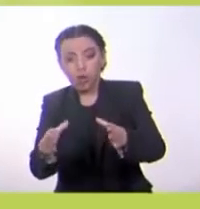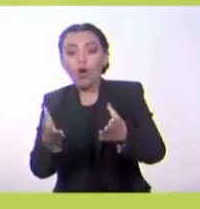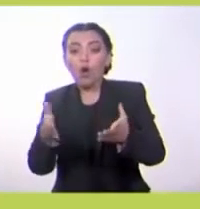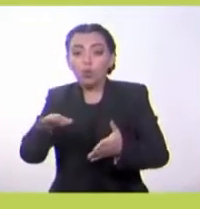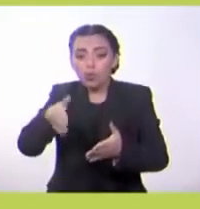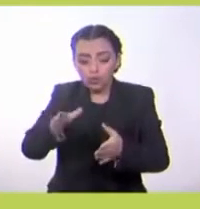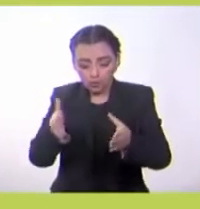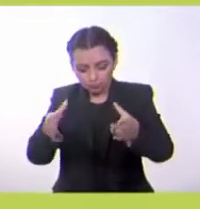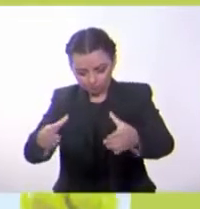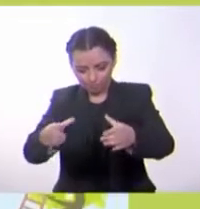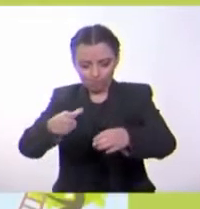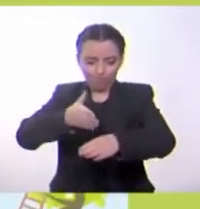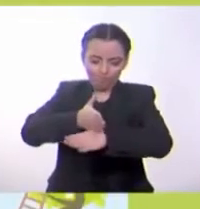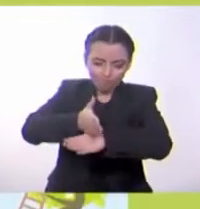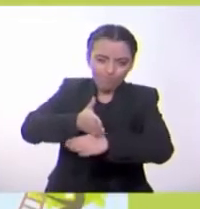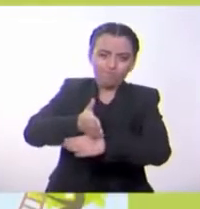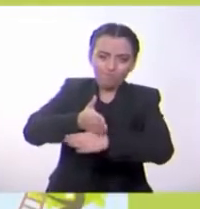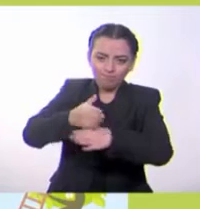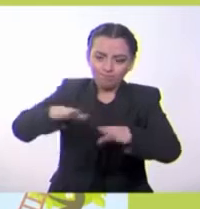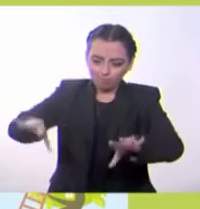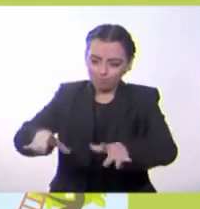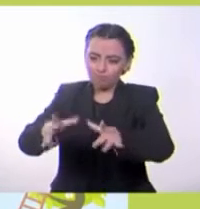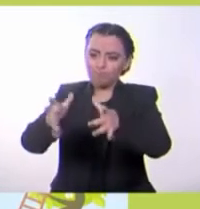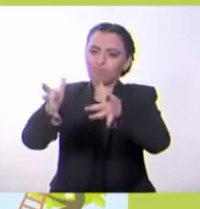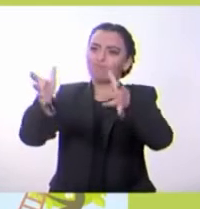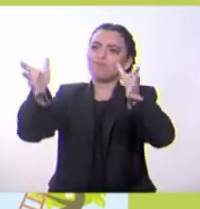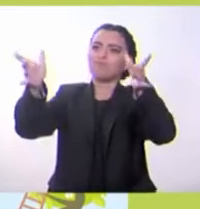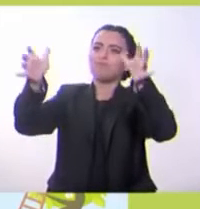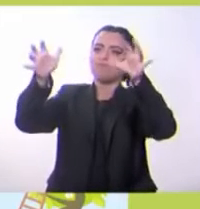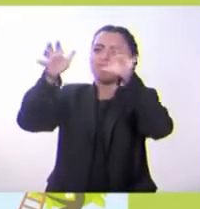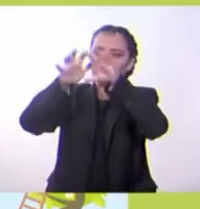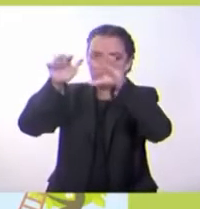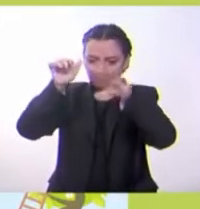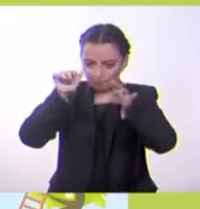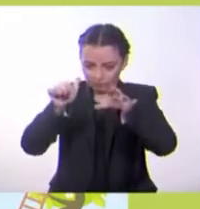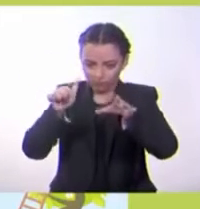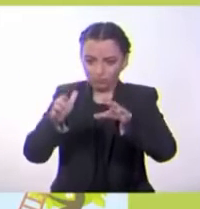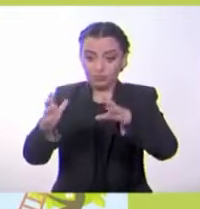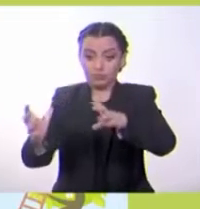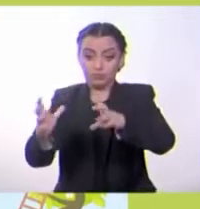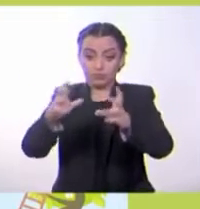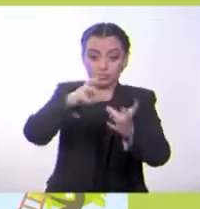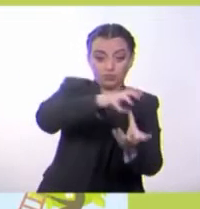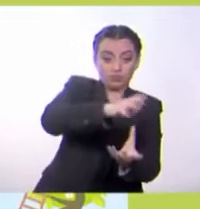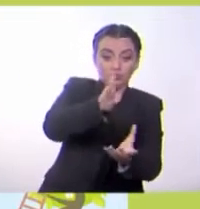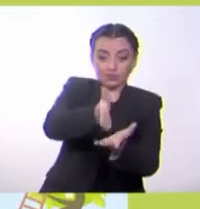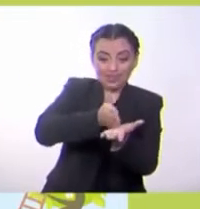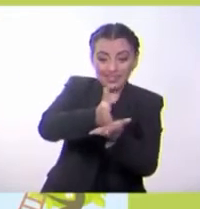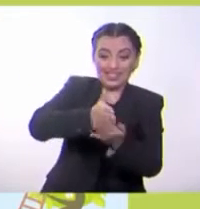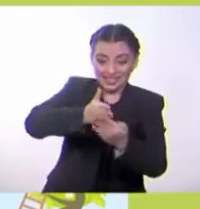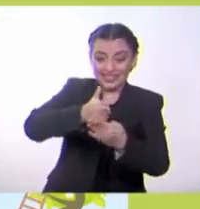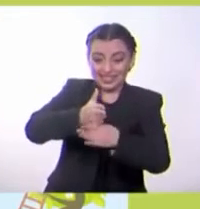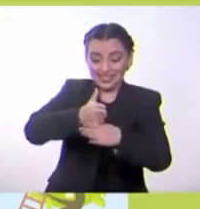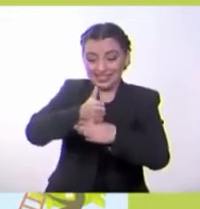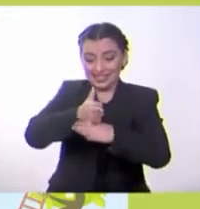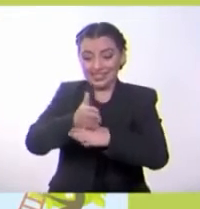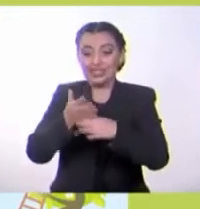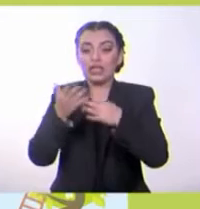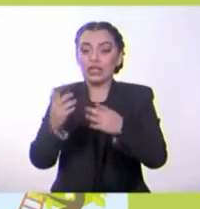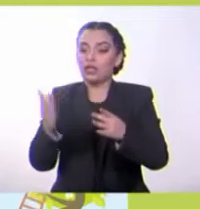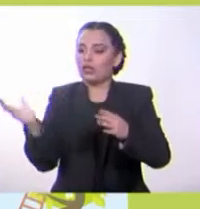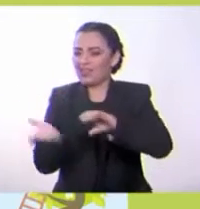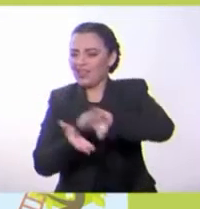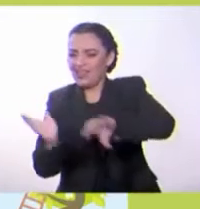Los árboles no deben talarse indiscriminadamente por su madera. Este recurso tarda años en formarse.